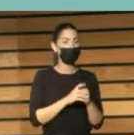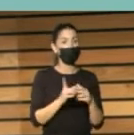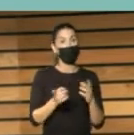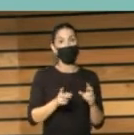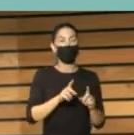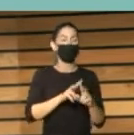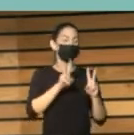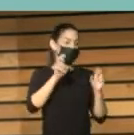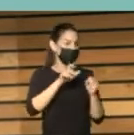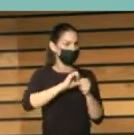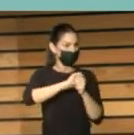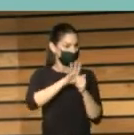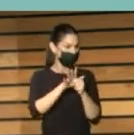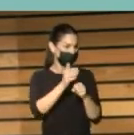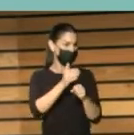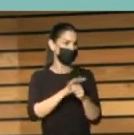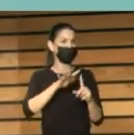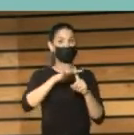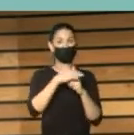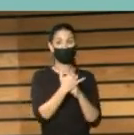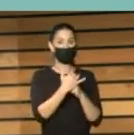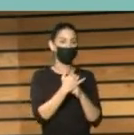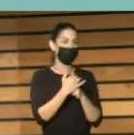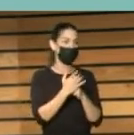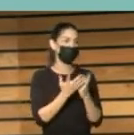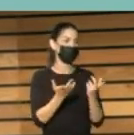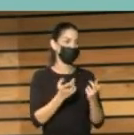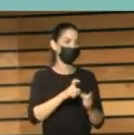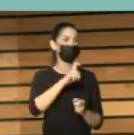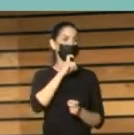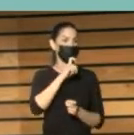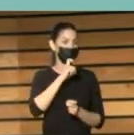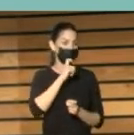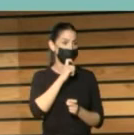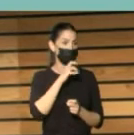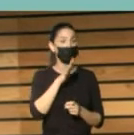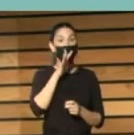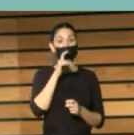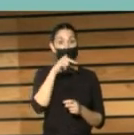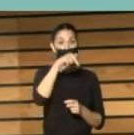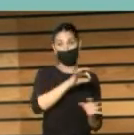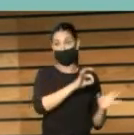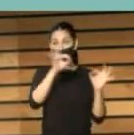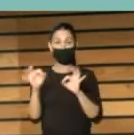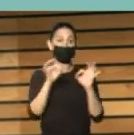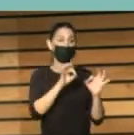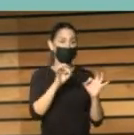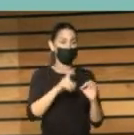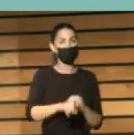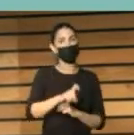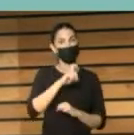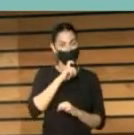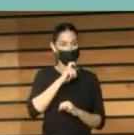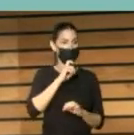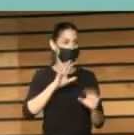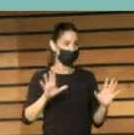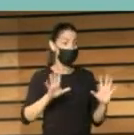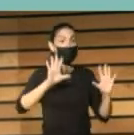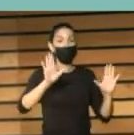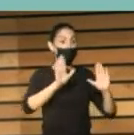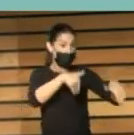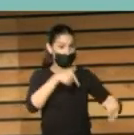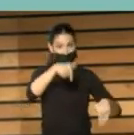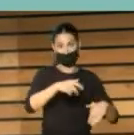en exceso. Los trabajos previos para llegar hasta aquí, sin duda, habrán sido muy complejos. Pero aquí estamos. Y si la